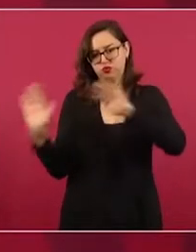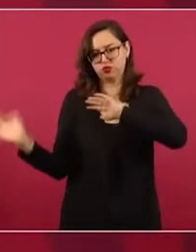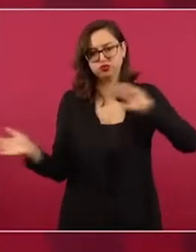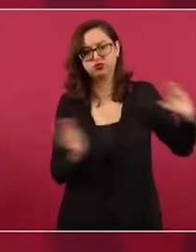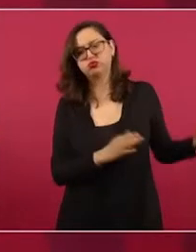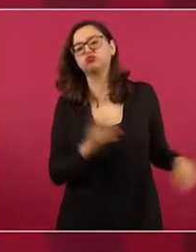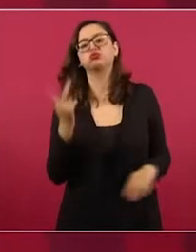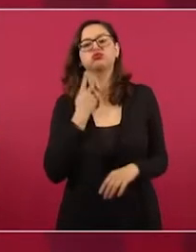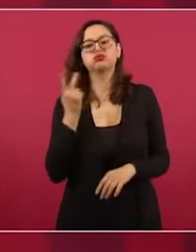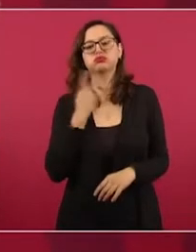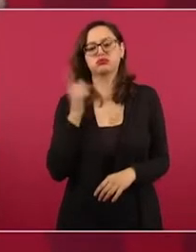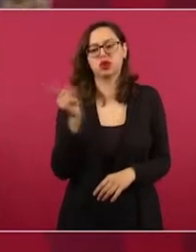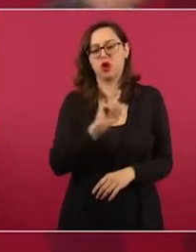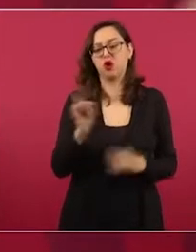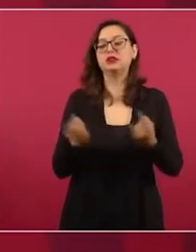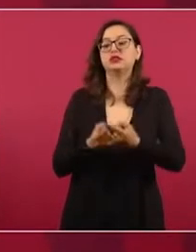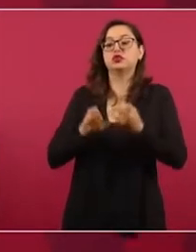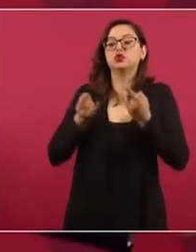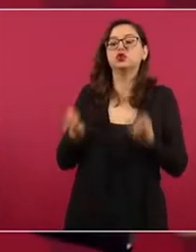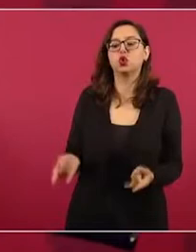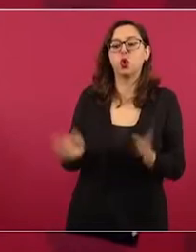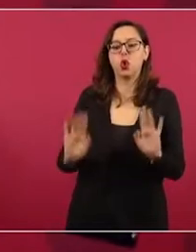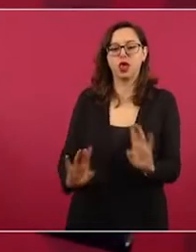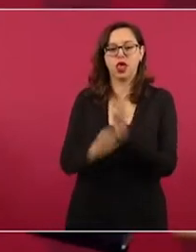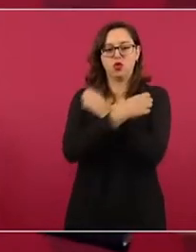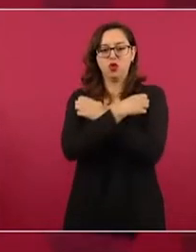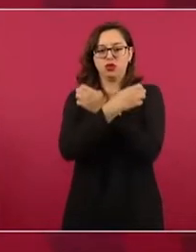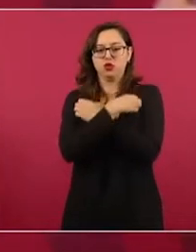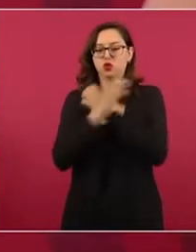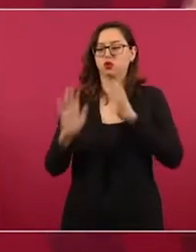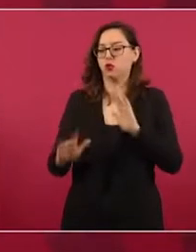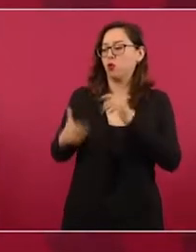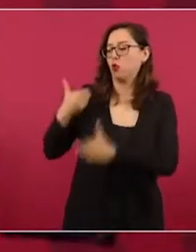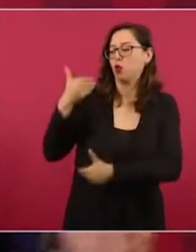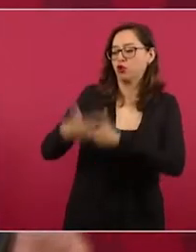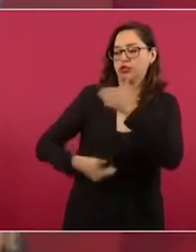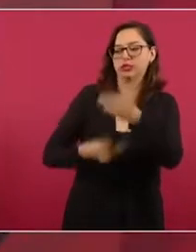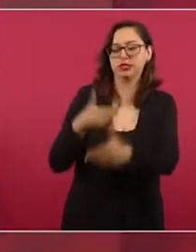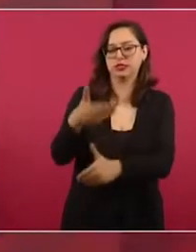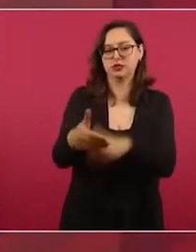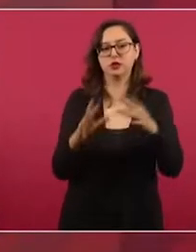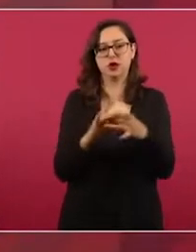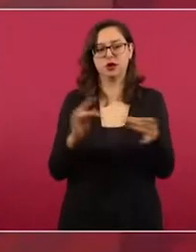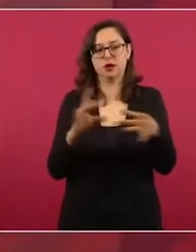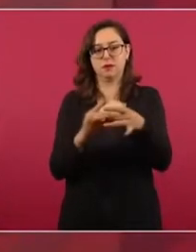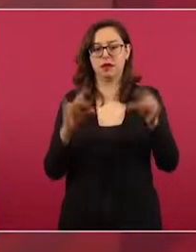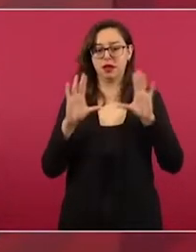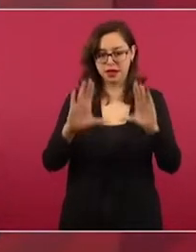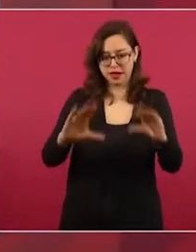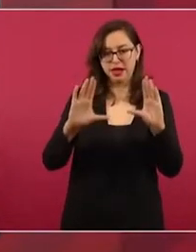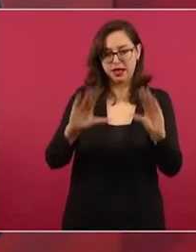para entender los procesos históricos. Entonces,